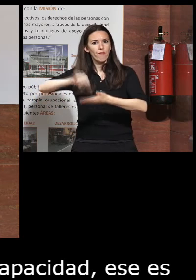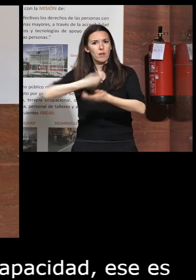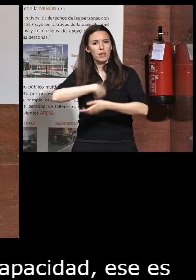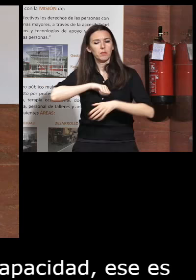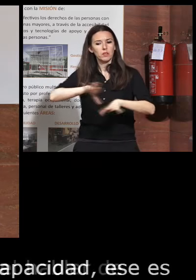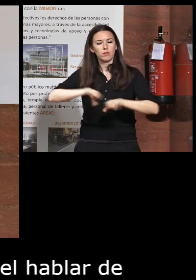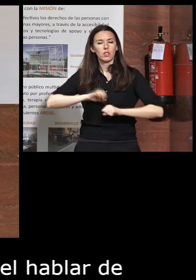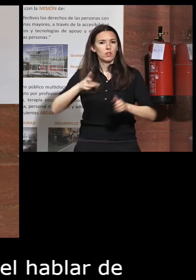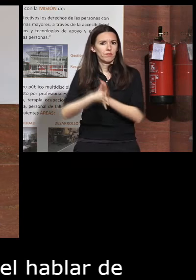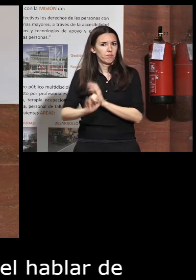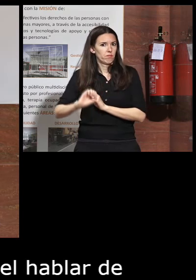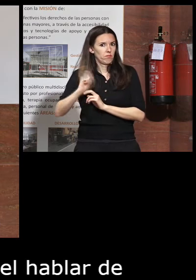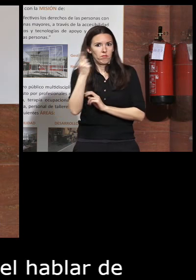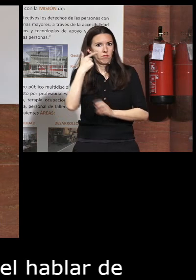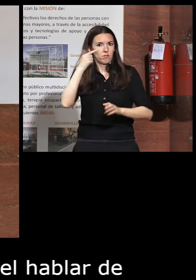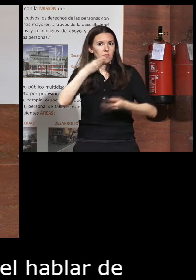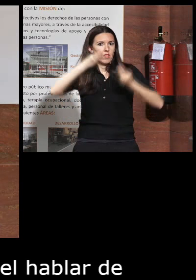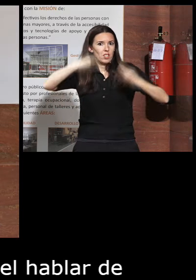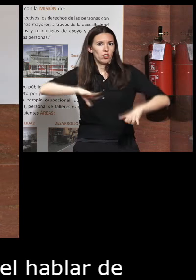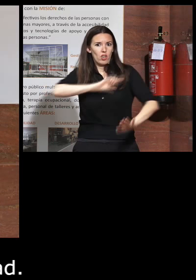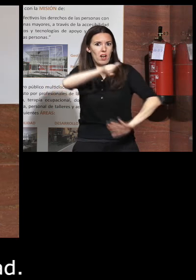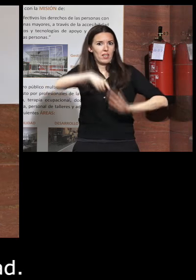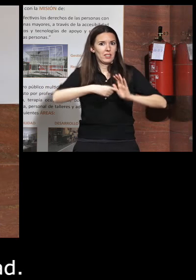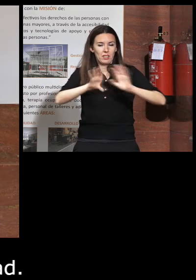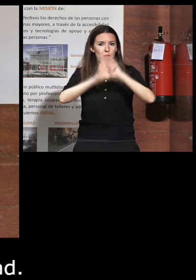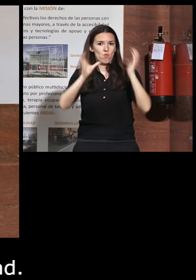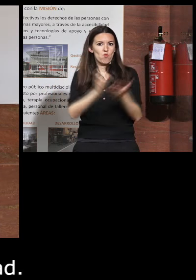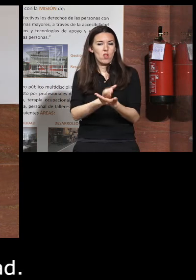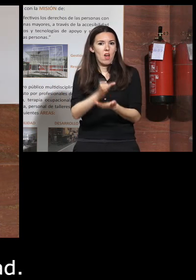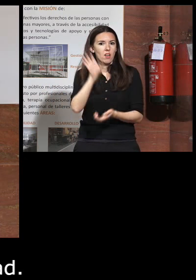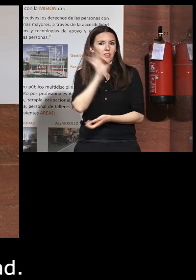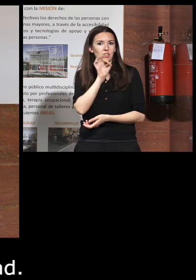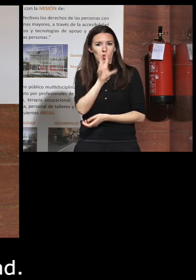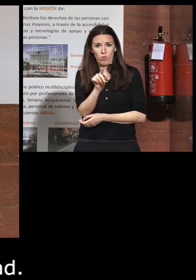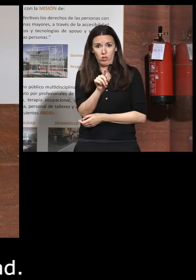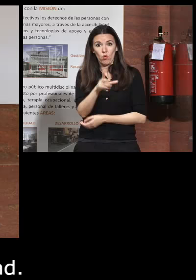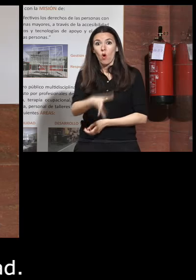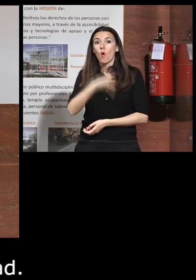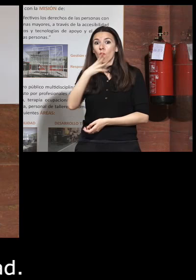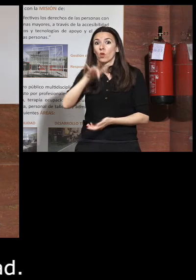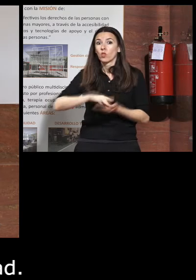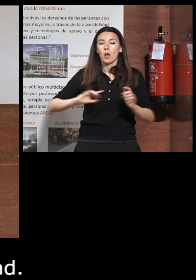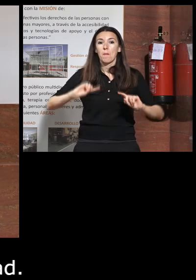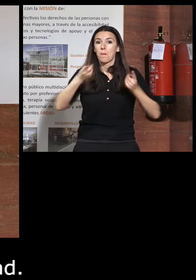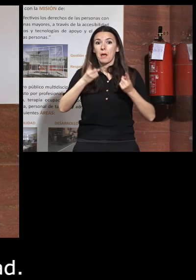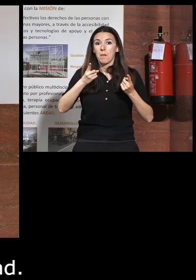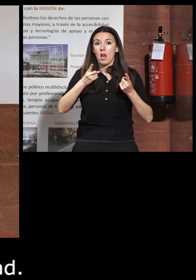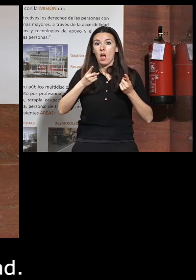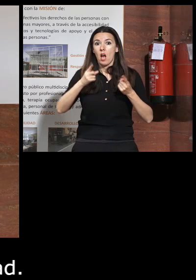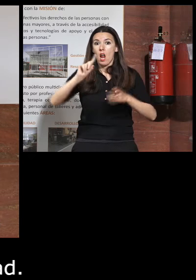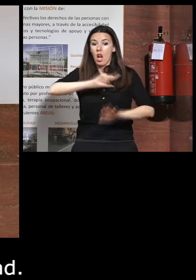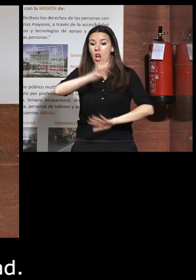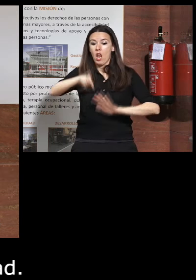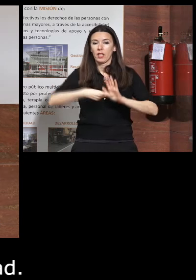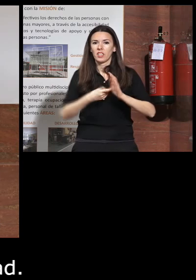marcó un hito en la historia legislativa mundial en el siglo XXI porque ha sido la primera legislación que han